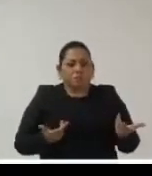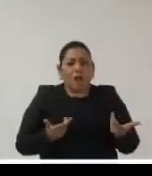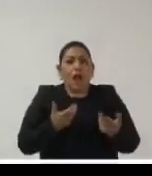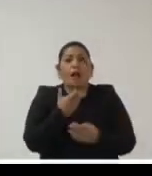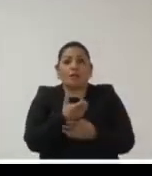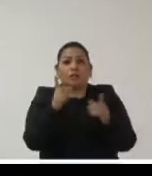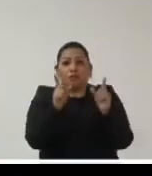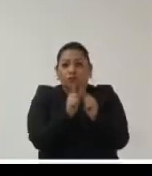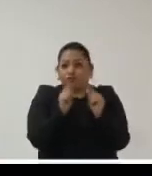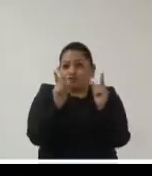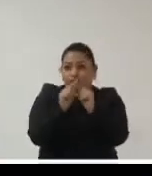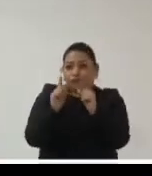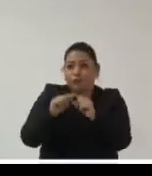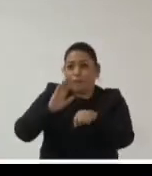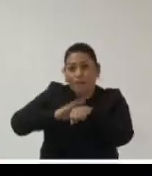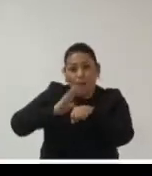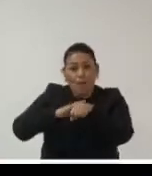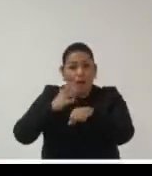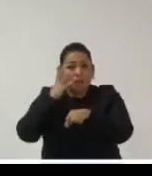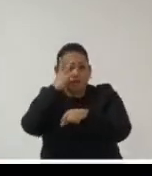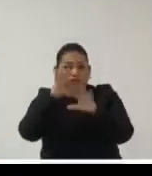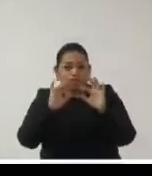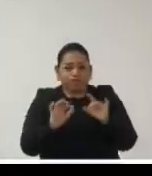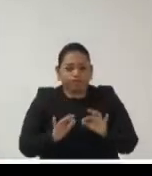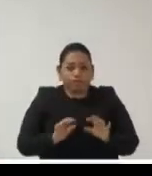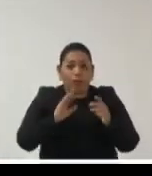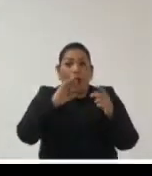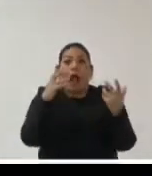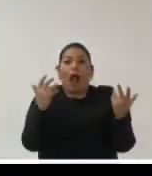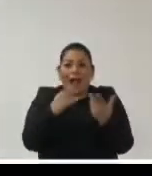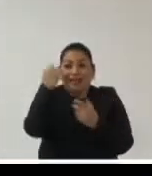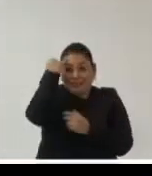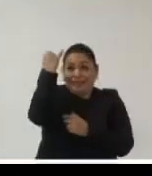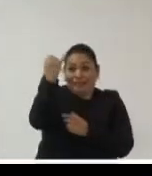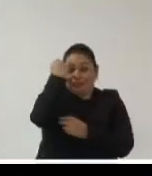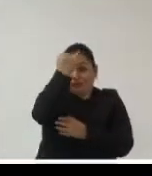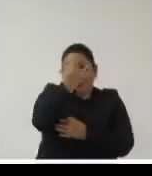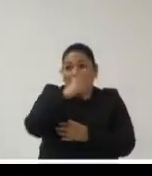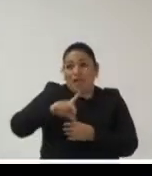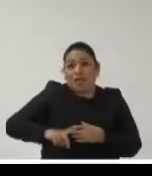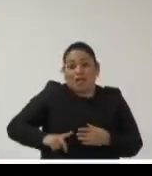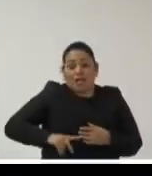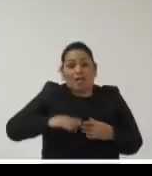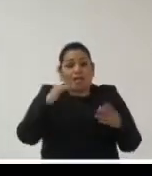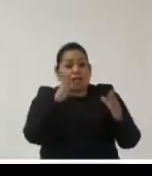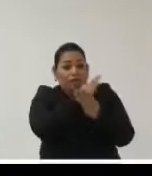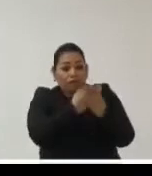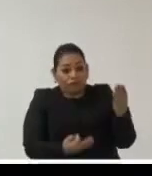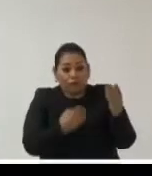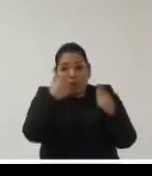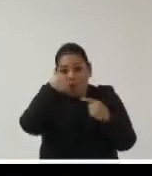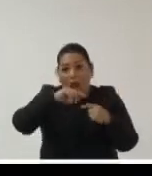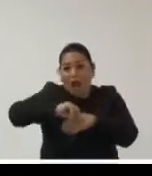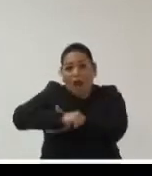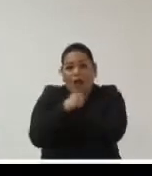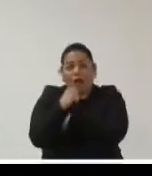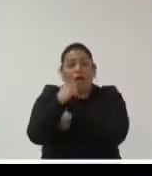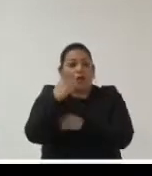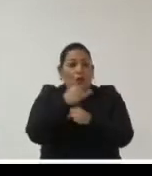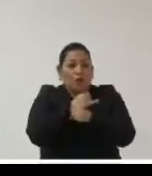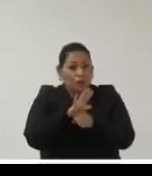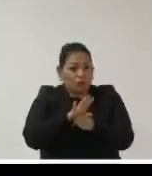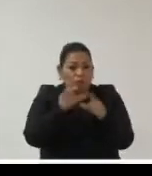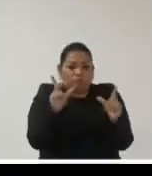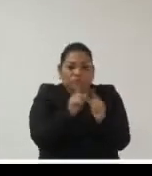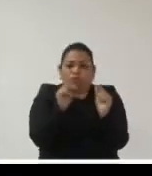va a automatizar más eso significa que muchos de los documentos que hoy producimos en formatos analógicos necesariamente y de manera